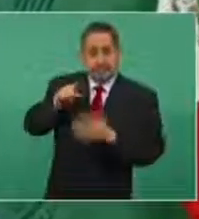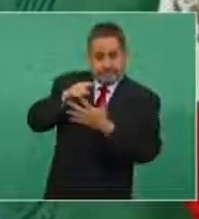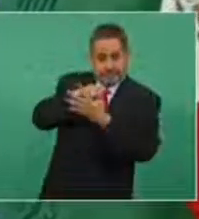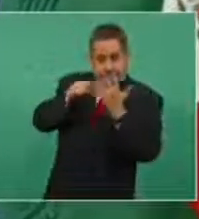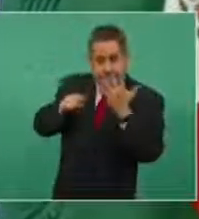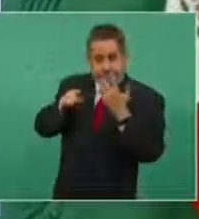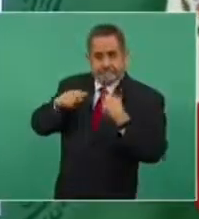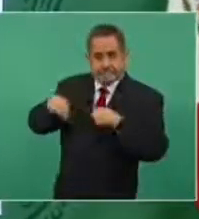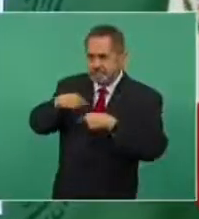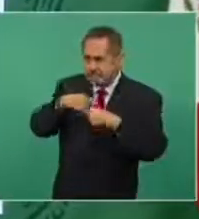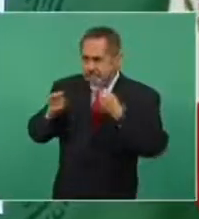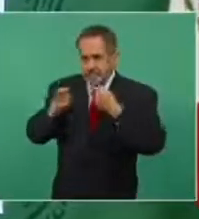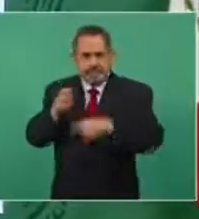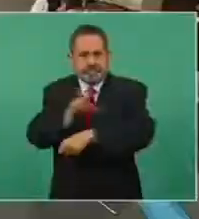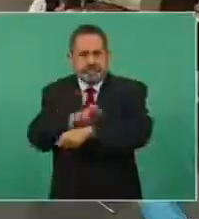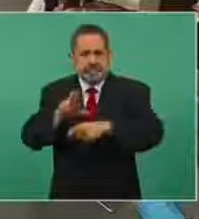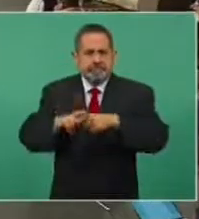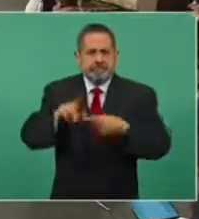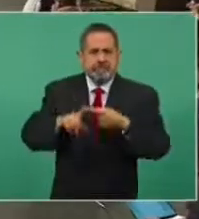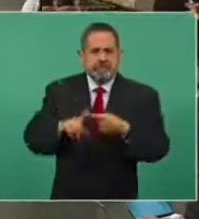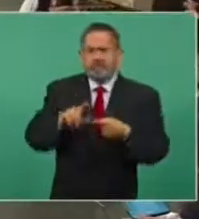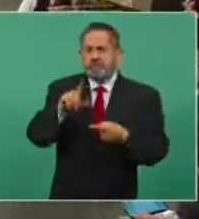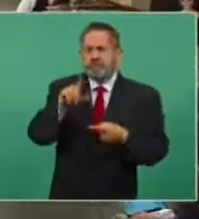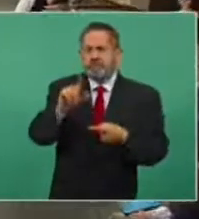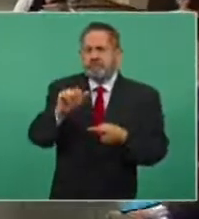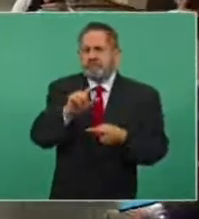Lázaro Cárdenas Batero.